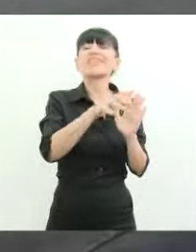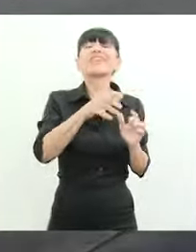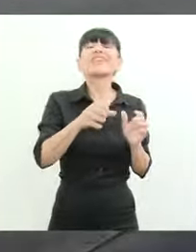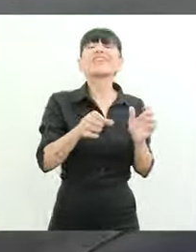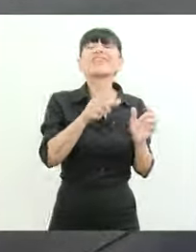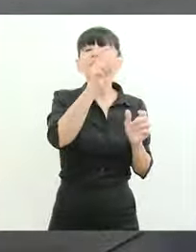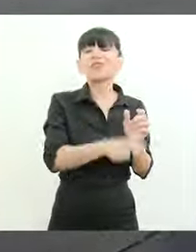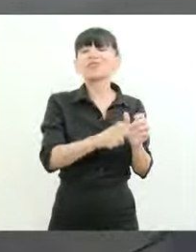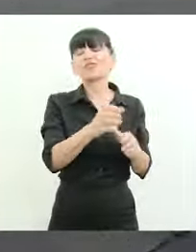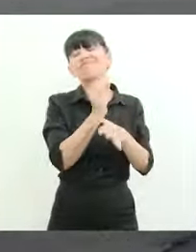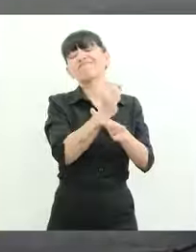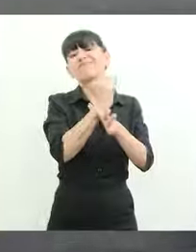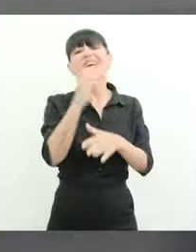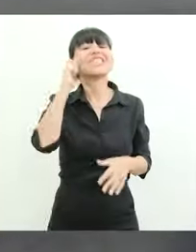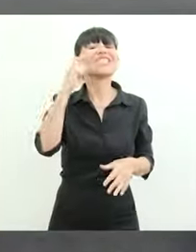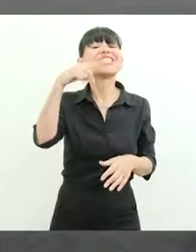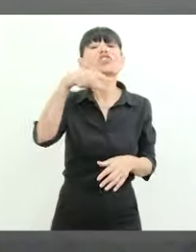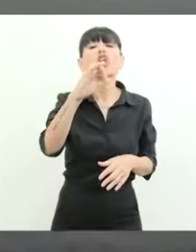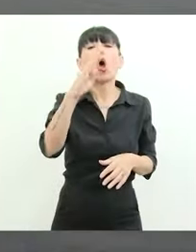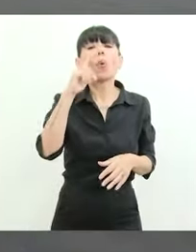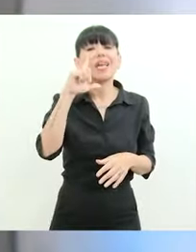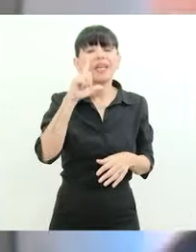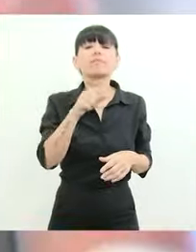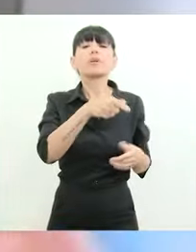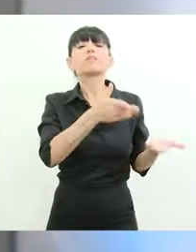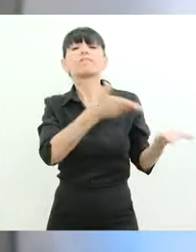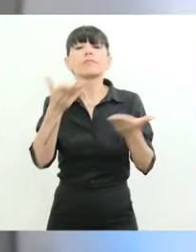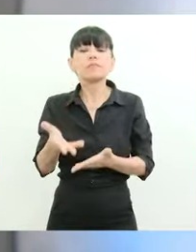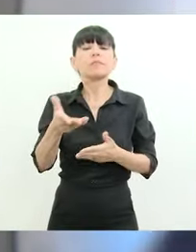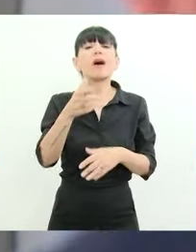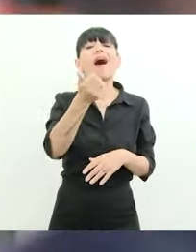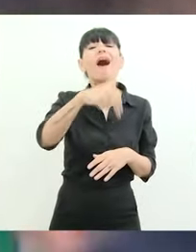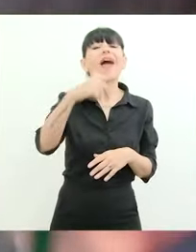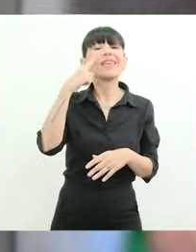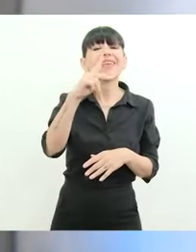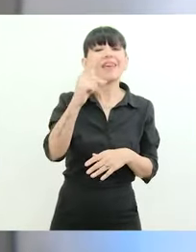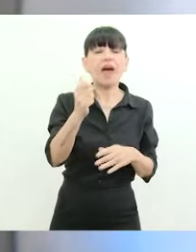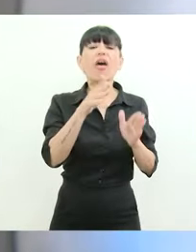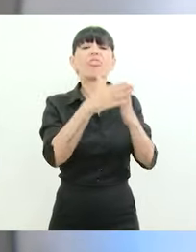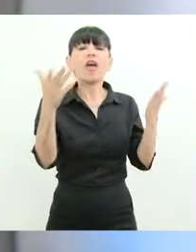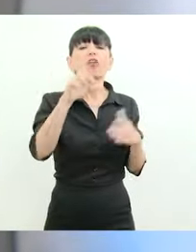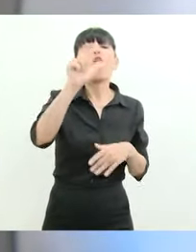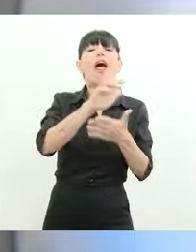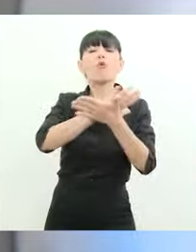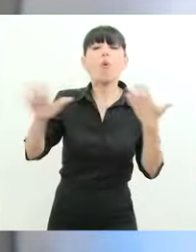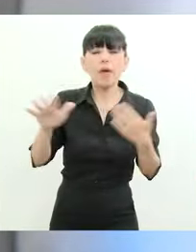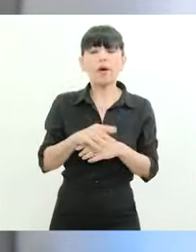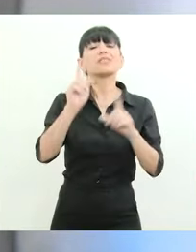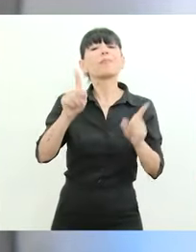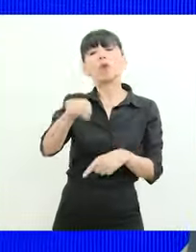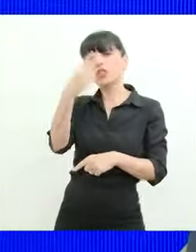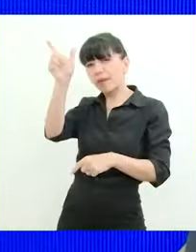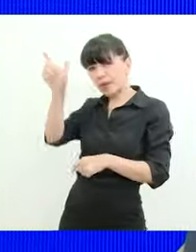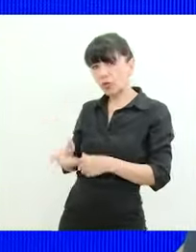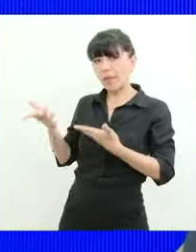Vamos a darle la bienvenida a Maximiliano Alica, de la nueva, al diario La Nueva de Bahía Blanca. También se encuentra aquí con